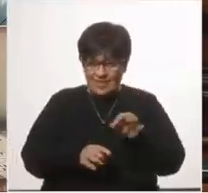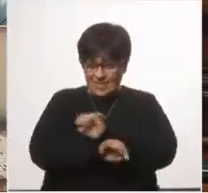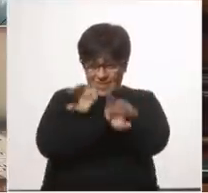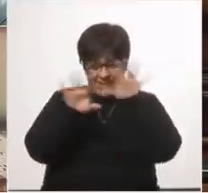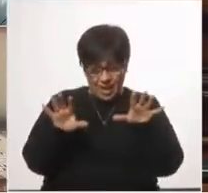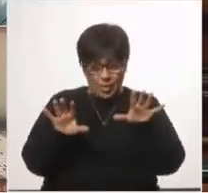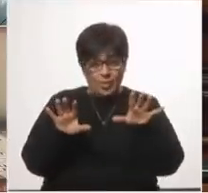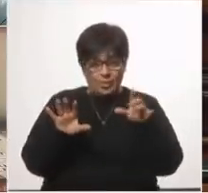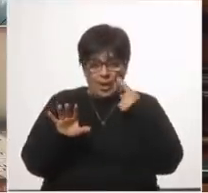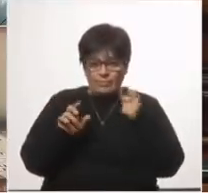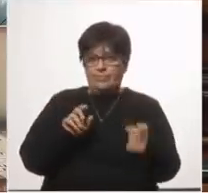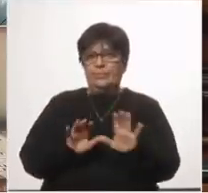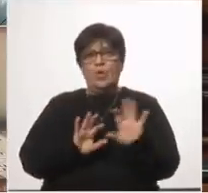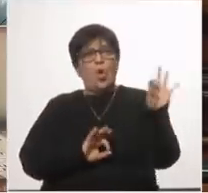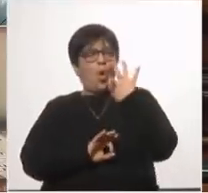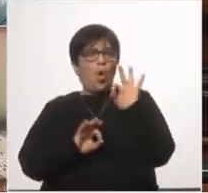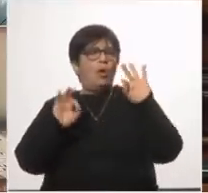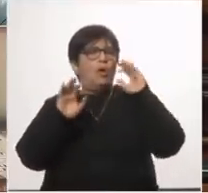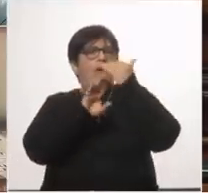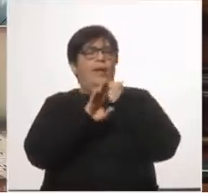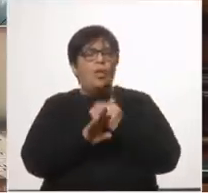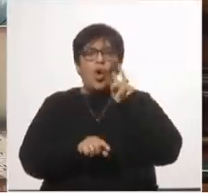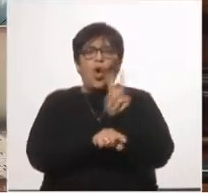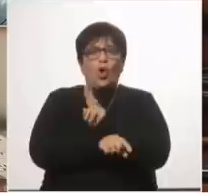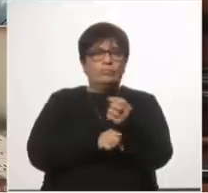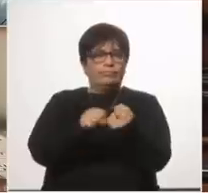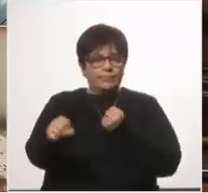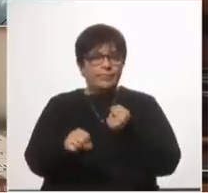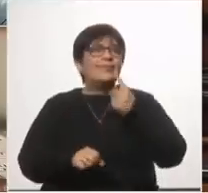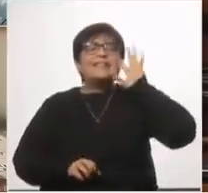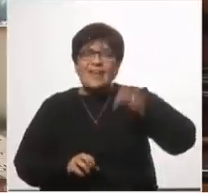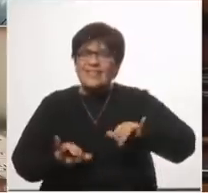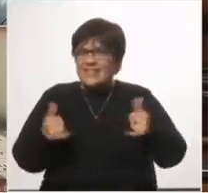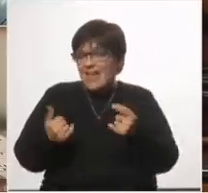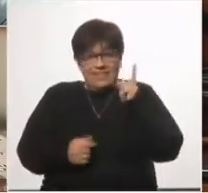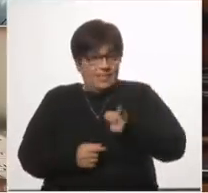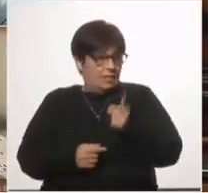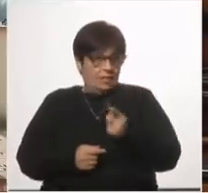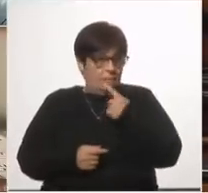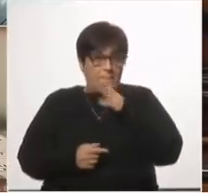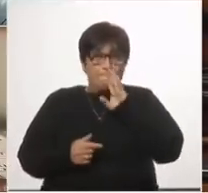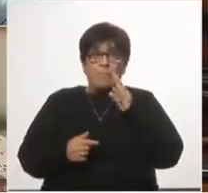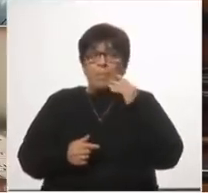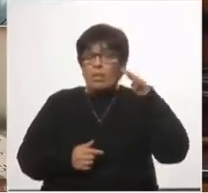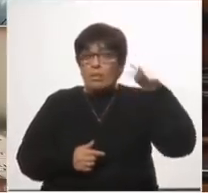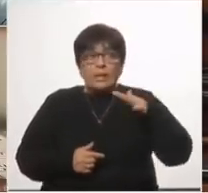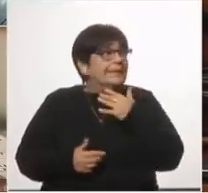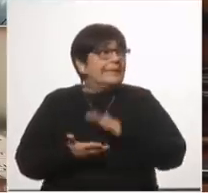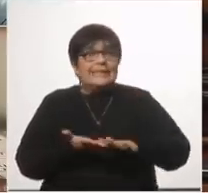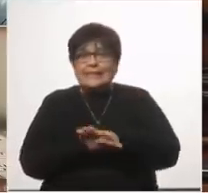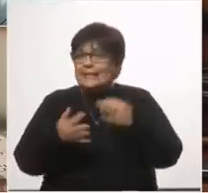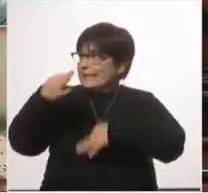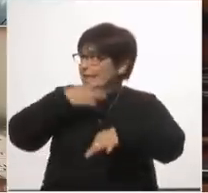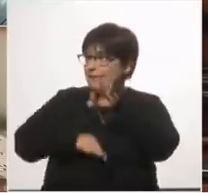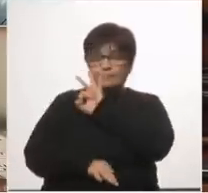mitigar los efectos del ingreso de la delta qué medidas ya se han tomado queremos saberlo no sabemos nada de esto no sabemos nada no ha habido comunicación